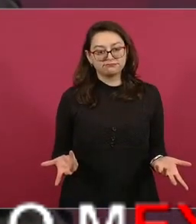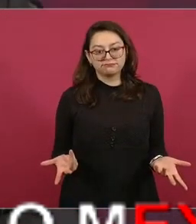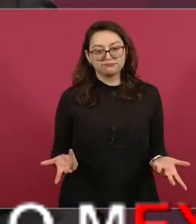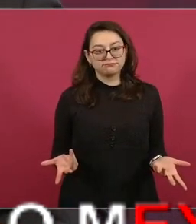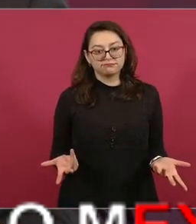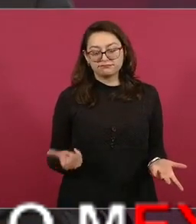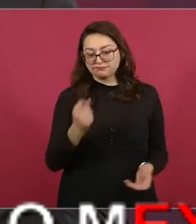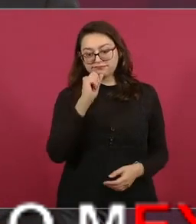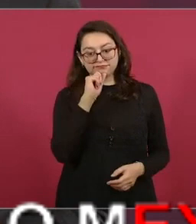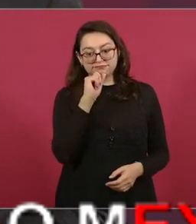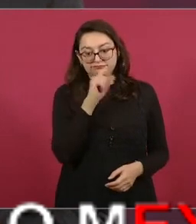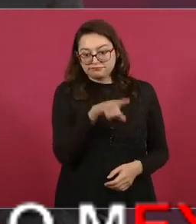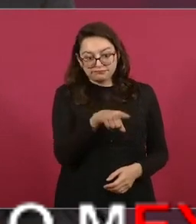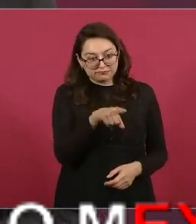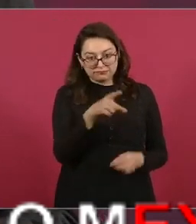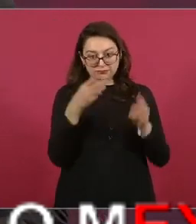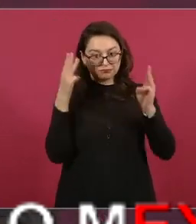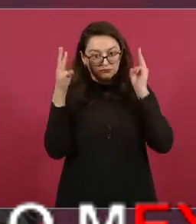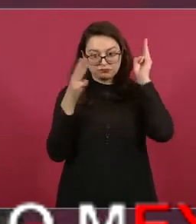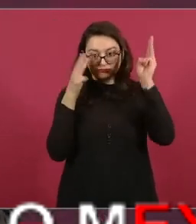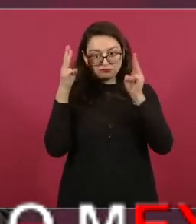este museo